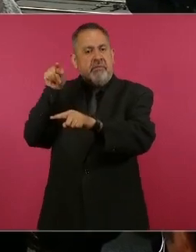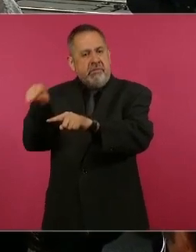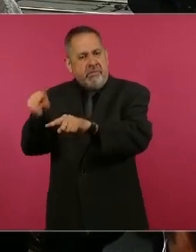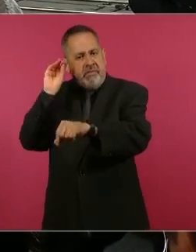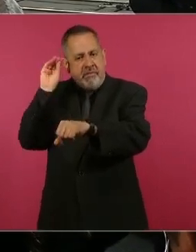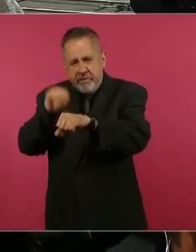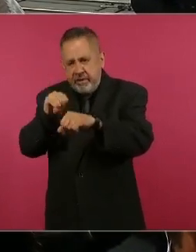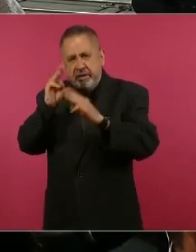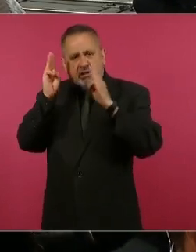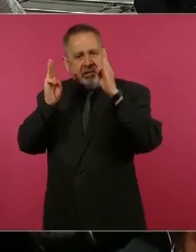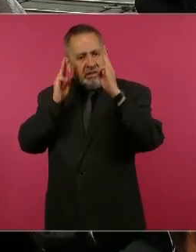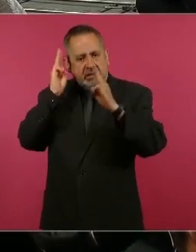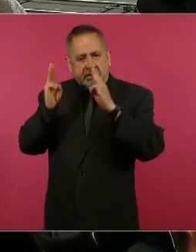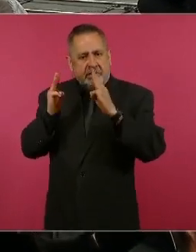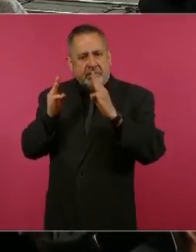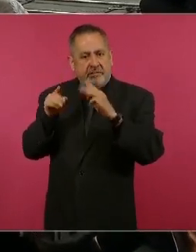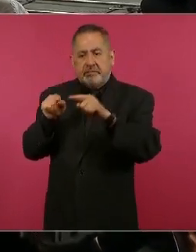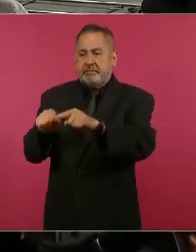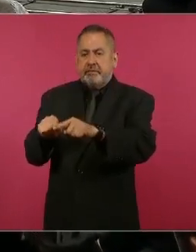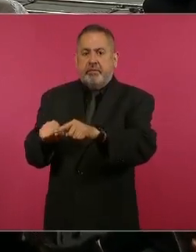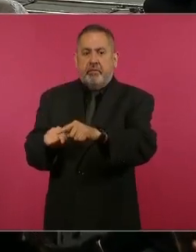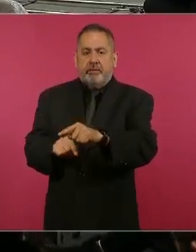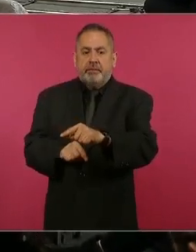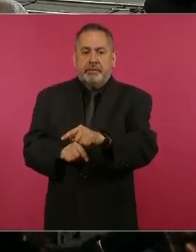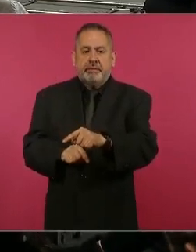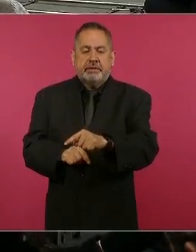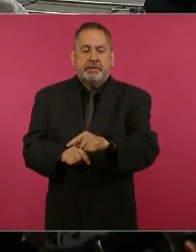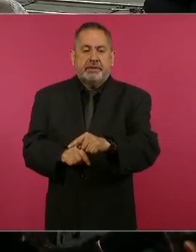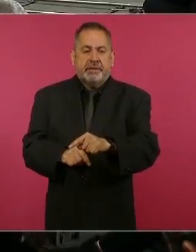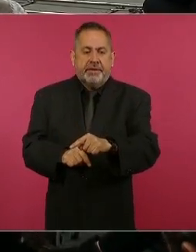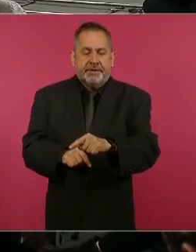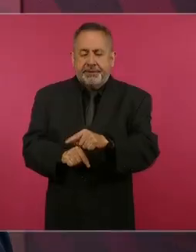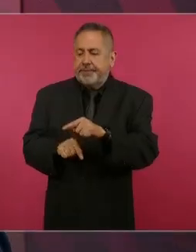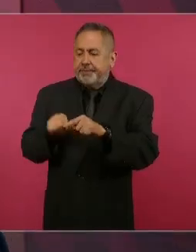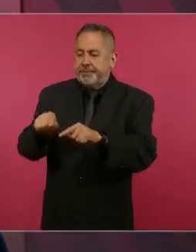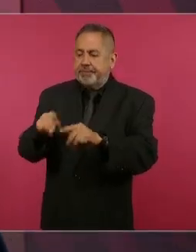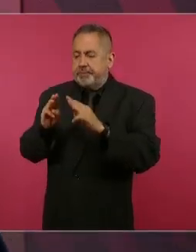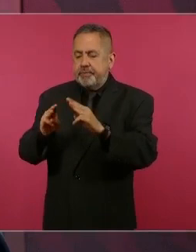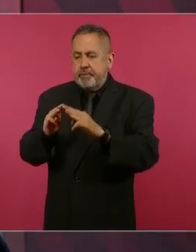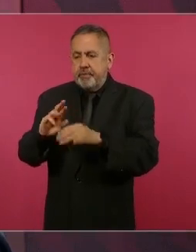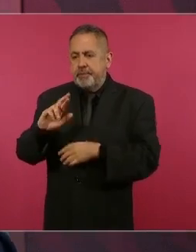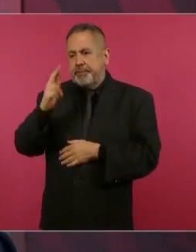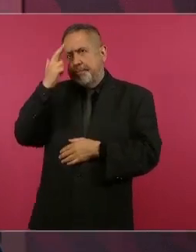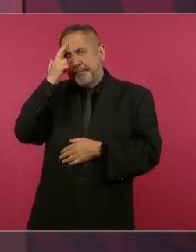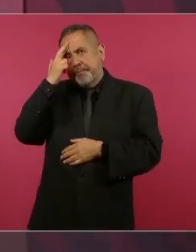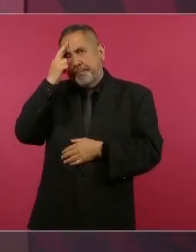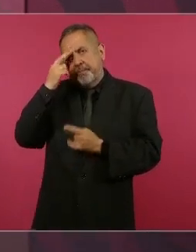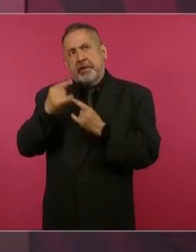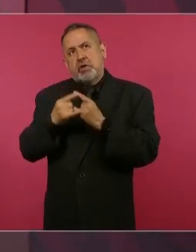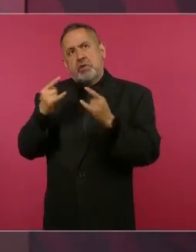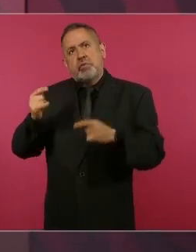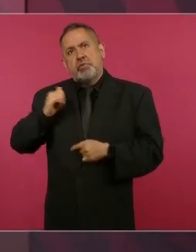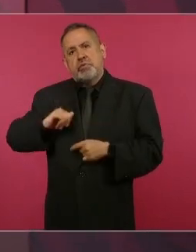recordando a todos los presos